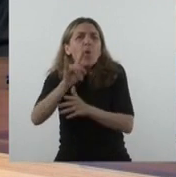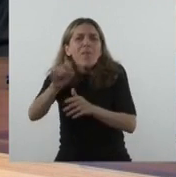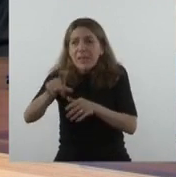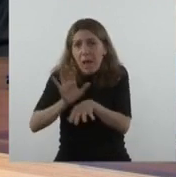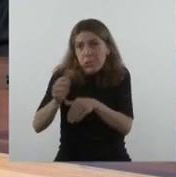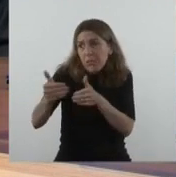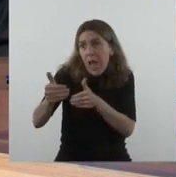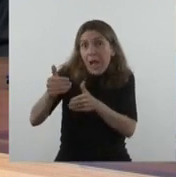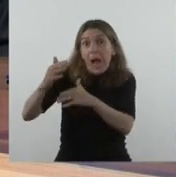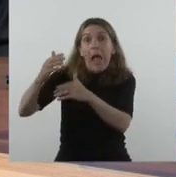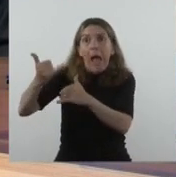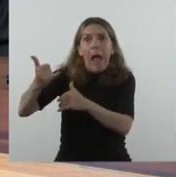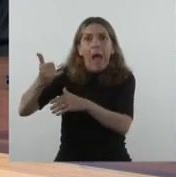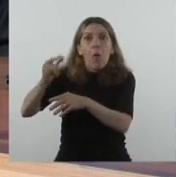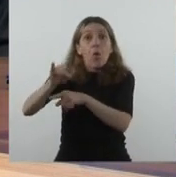cercana